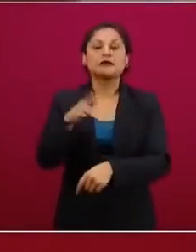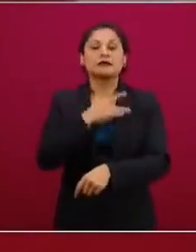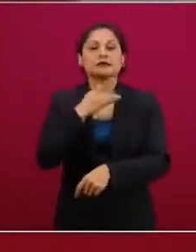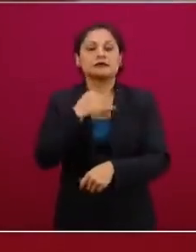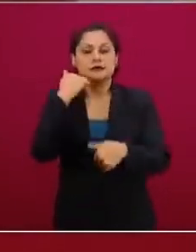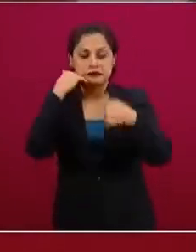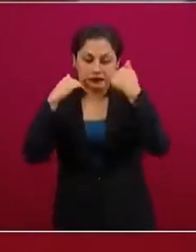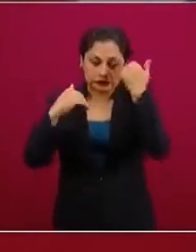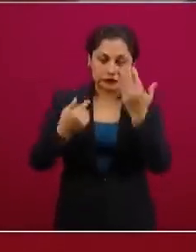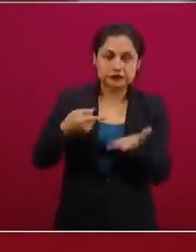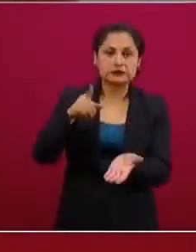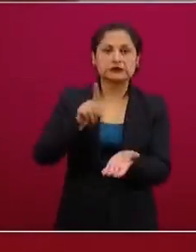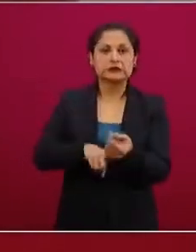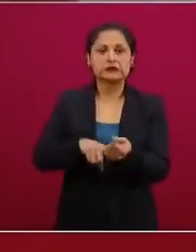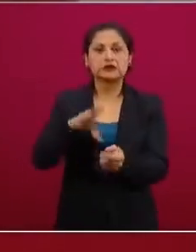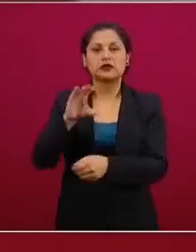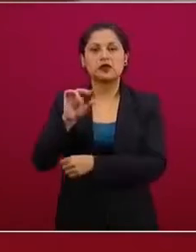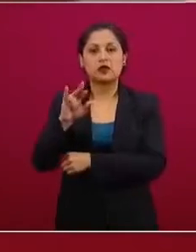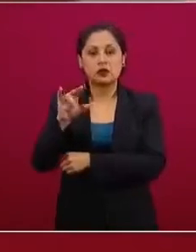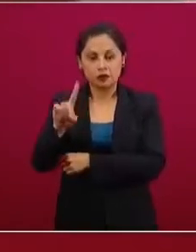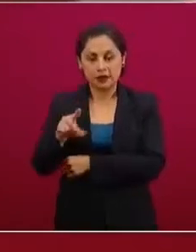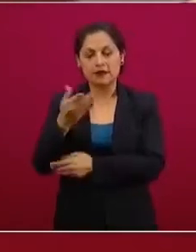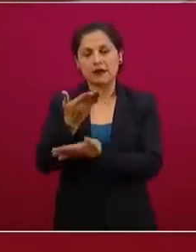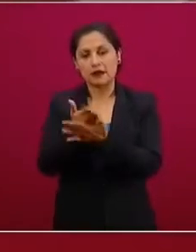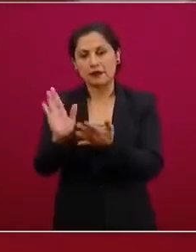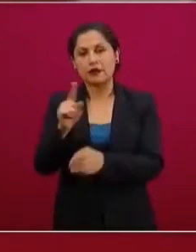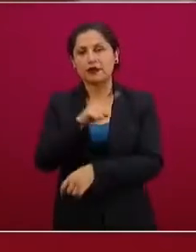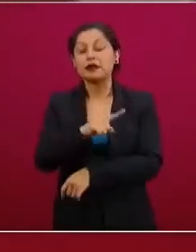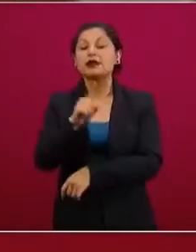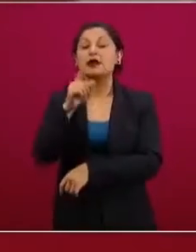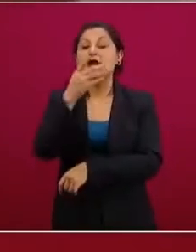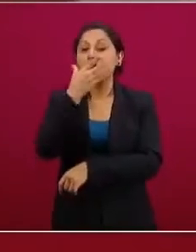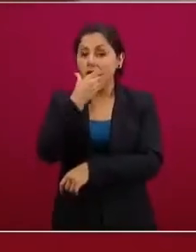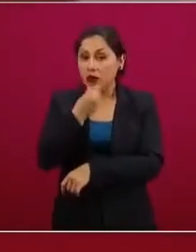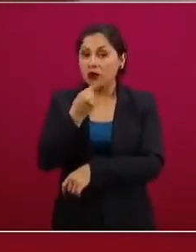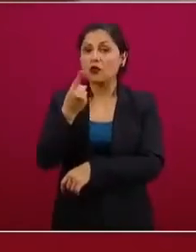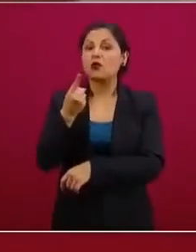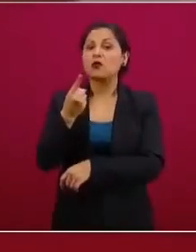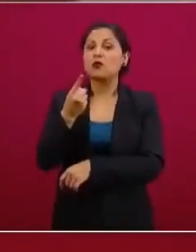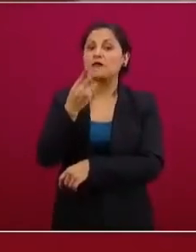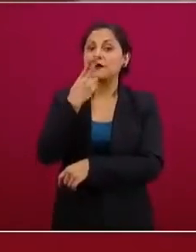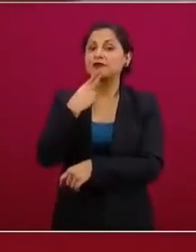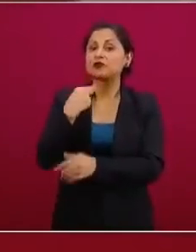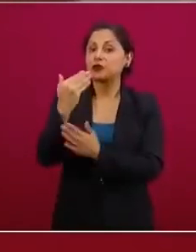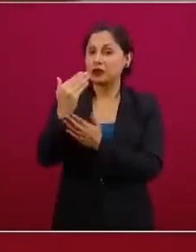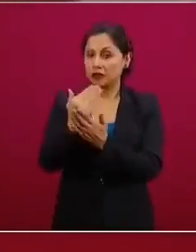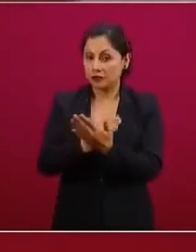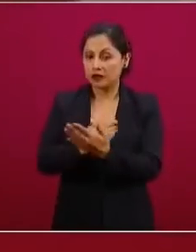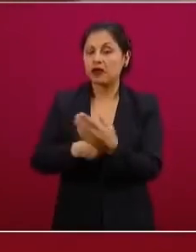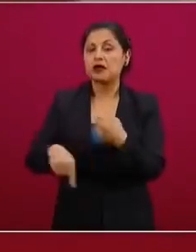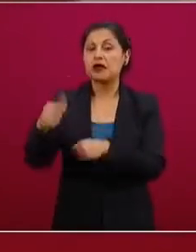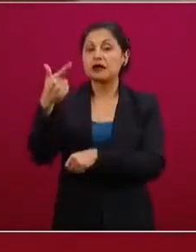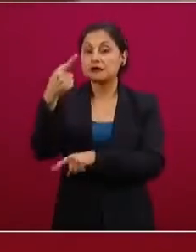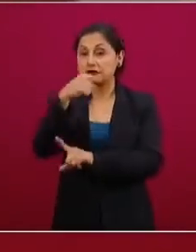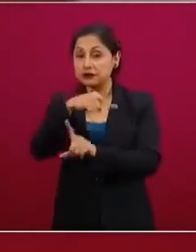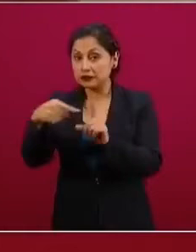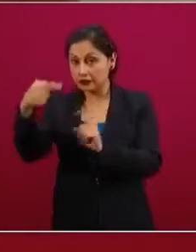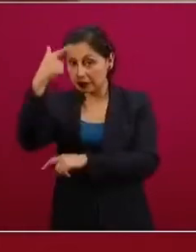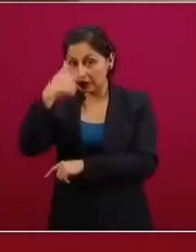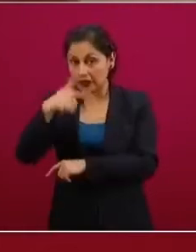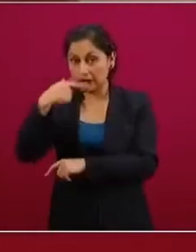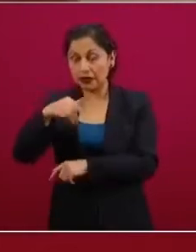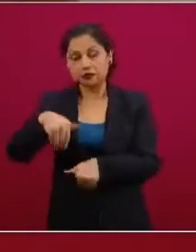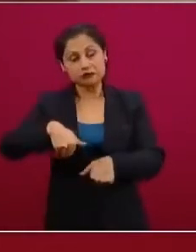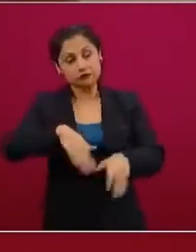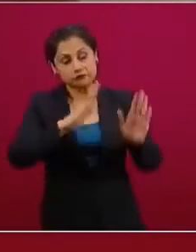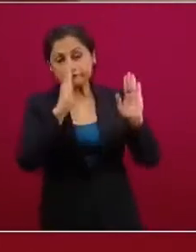aparte también tenía la glucosa baja, a las siete y media de la noche lo mandaron de regreso a